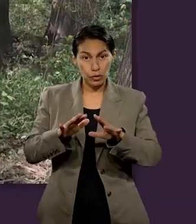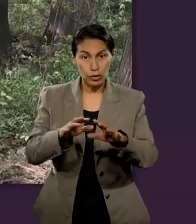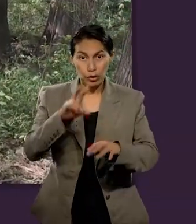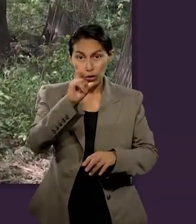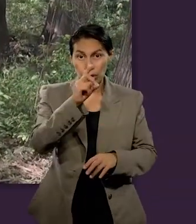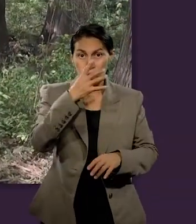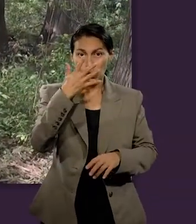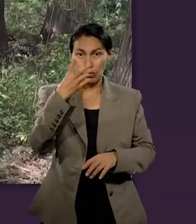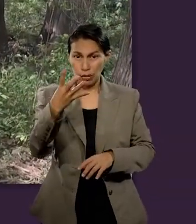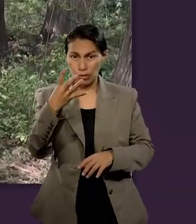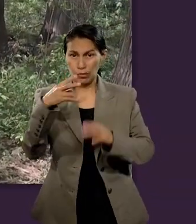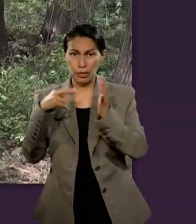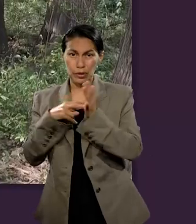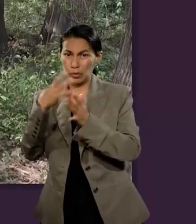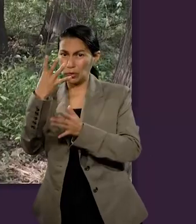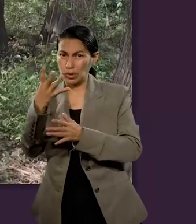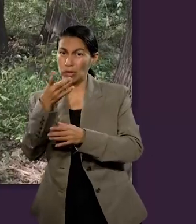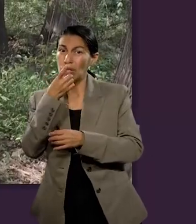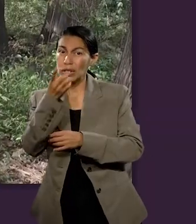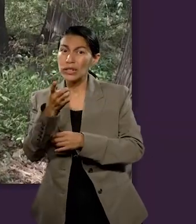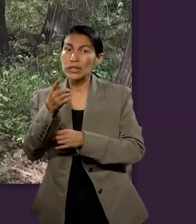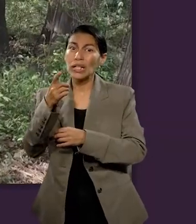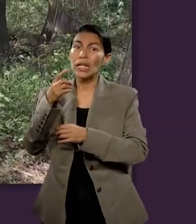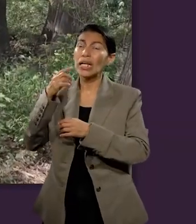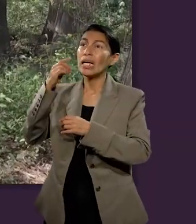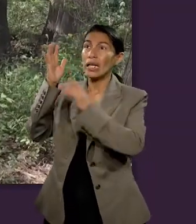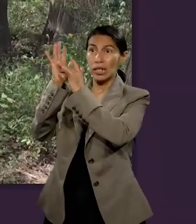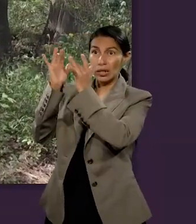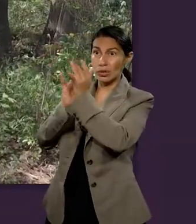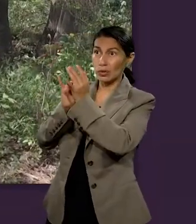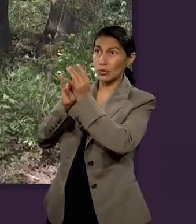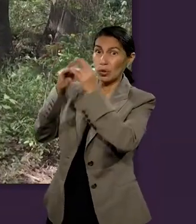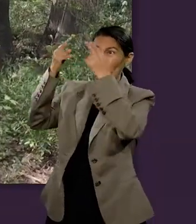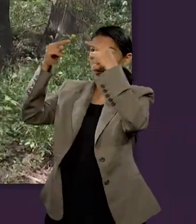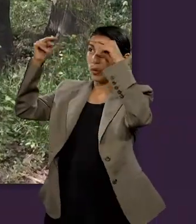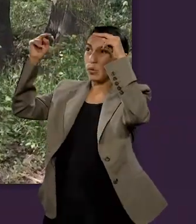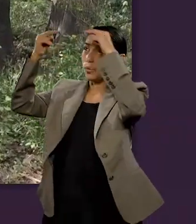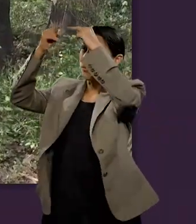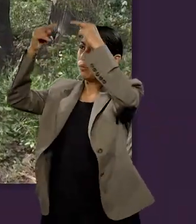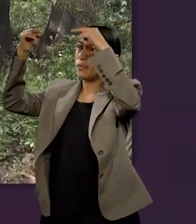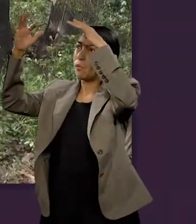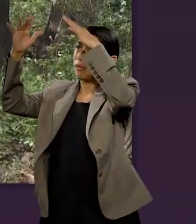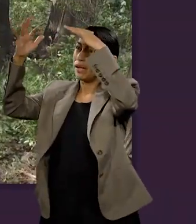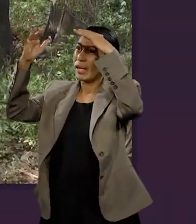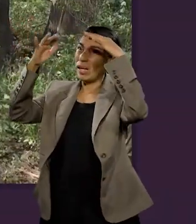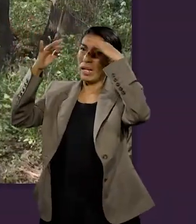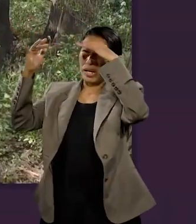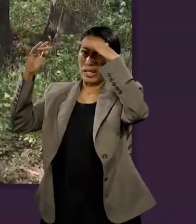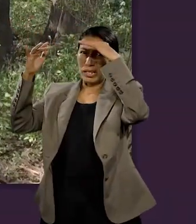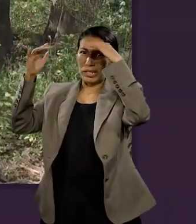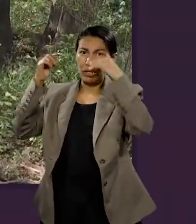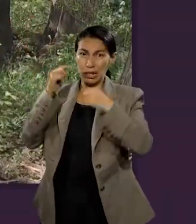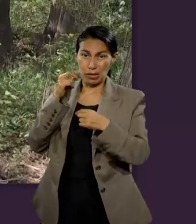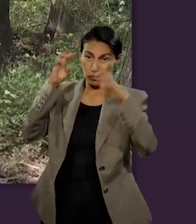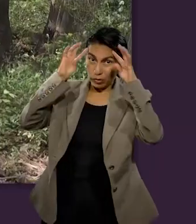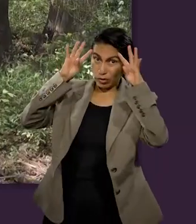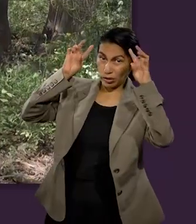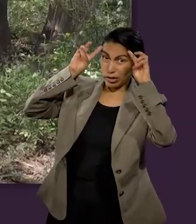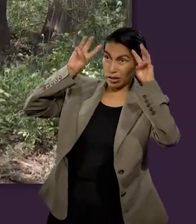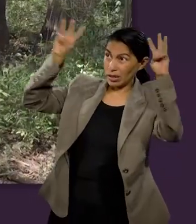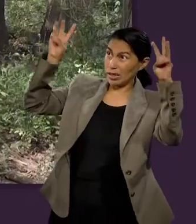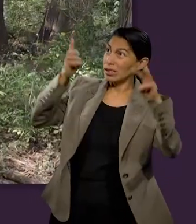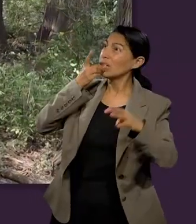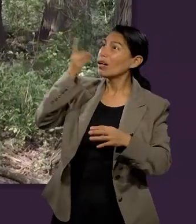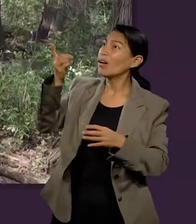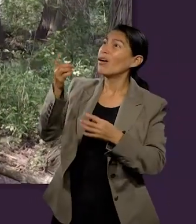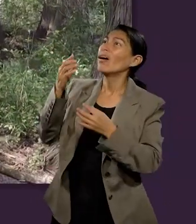Y Éxodo capítulo 34 dice en el versículo 5 que Jehová descendió en la nube y proclamó el nombre de Jehová. ¿Cuál